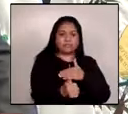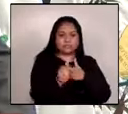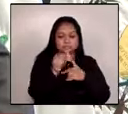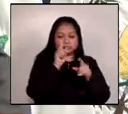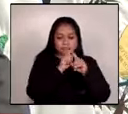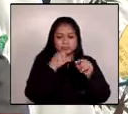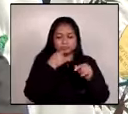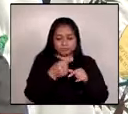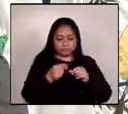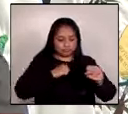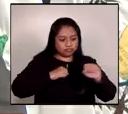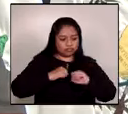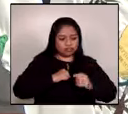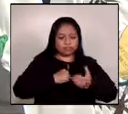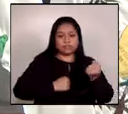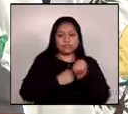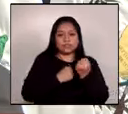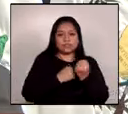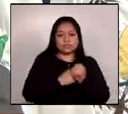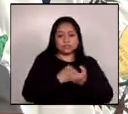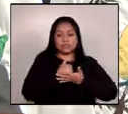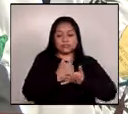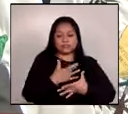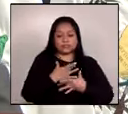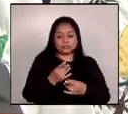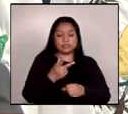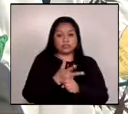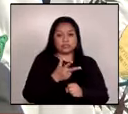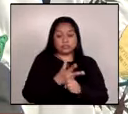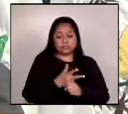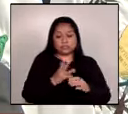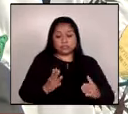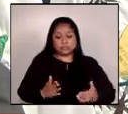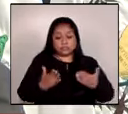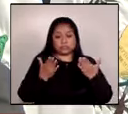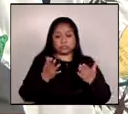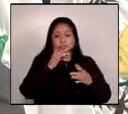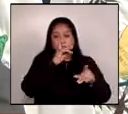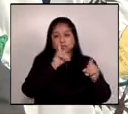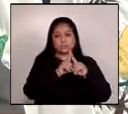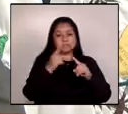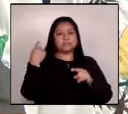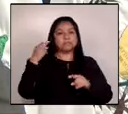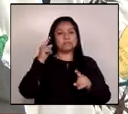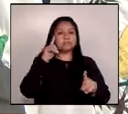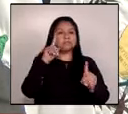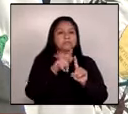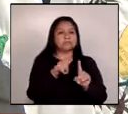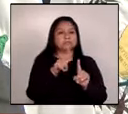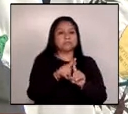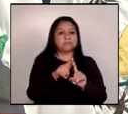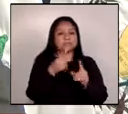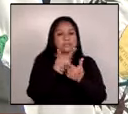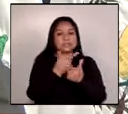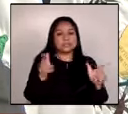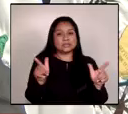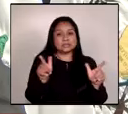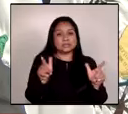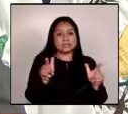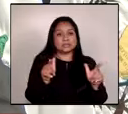intereses del pueblo de Guatemala. Damos un paso adelante para lograr liberar